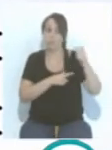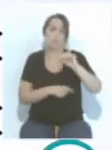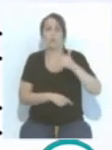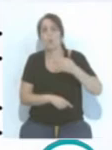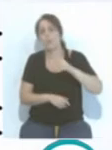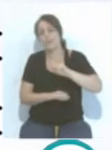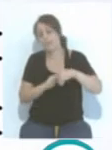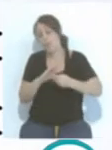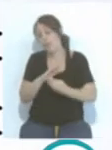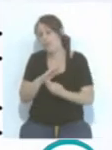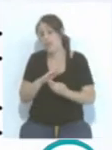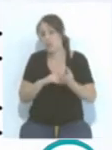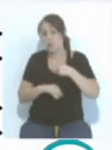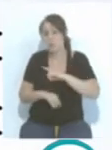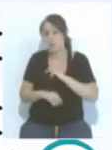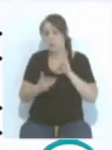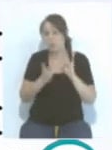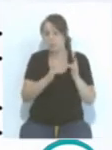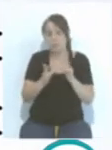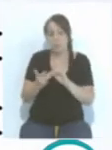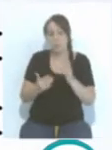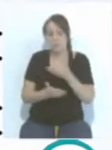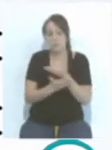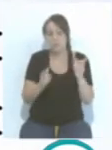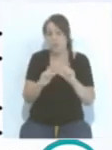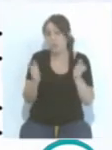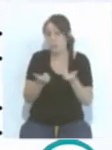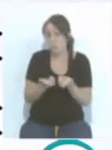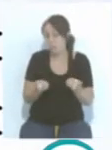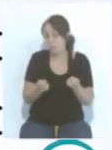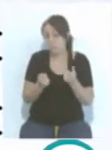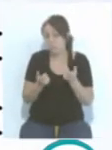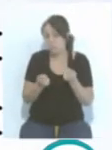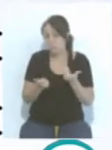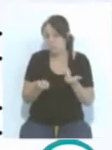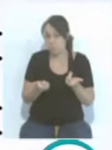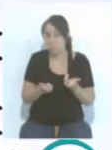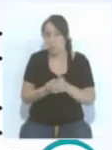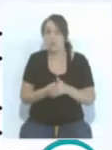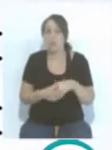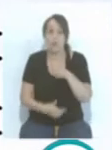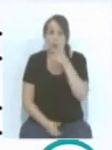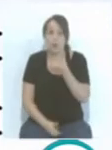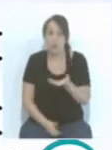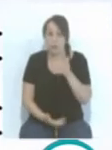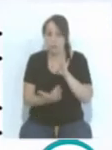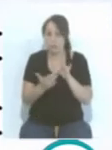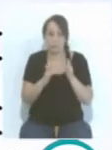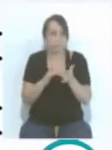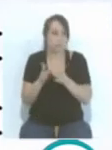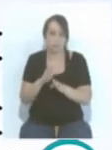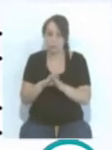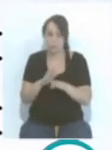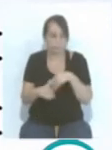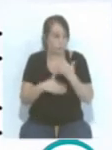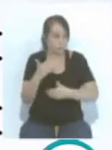club de segunda B, no teníamos mucho contacto con los demás equipos cuando venían. Y ahora hay un contacto continuo con el